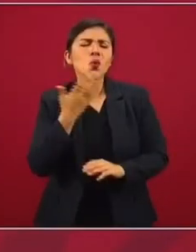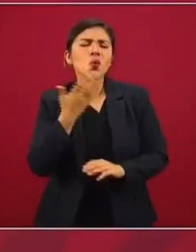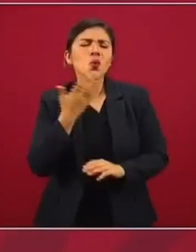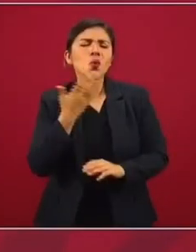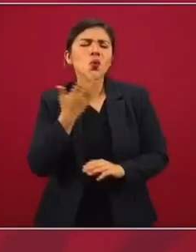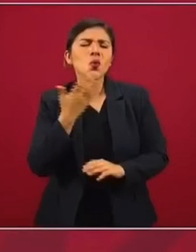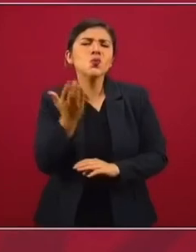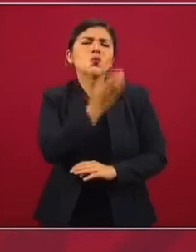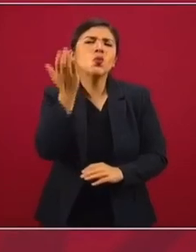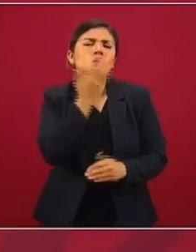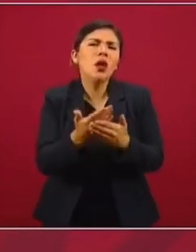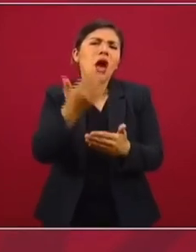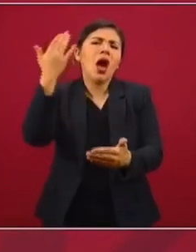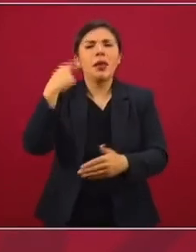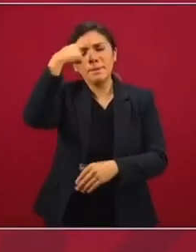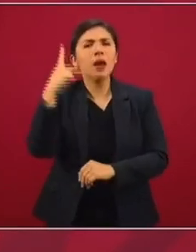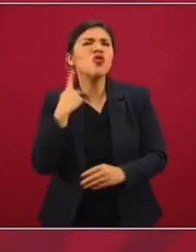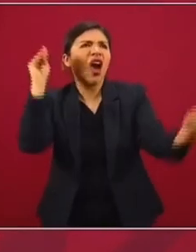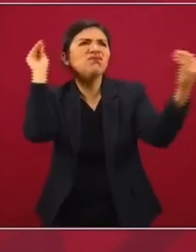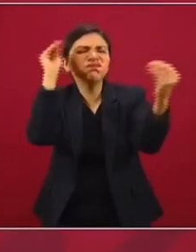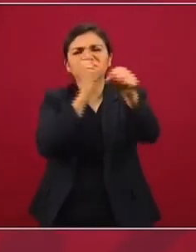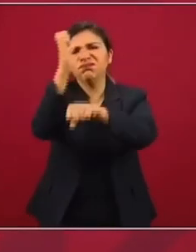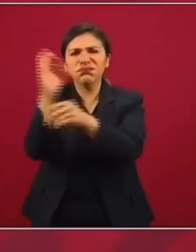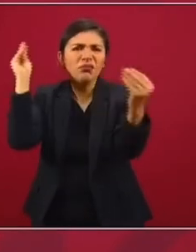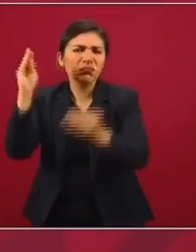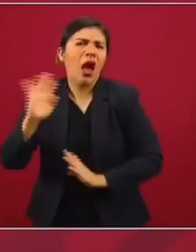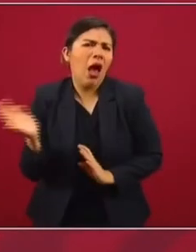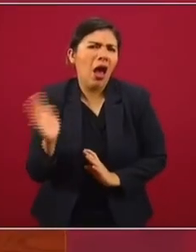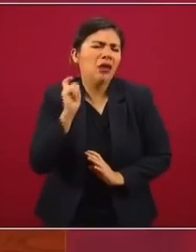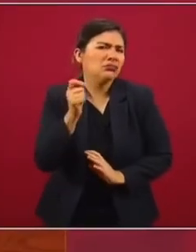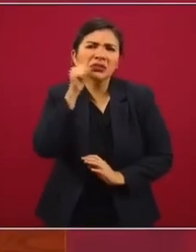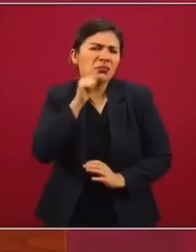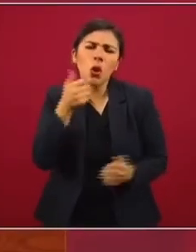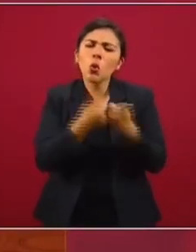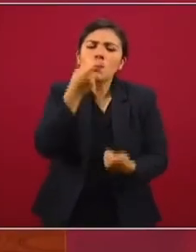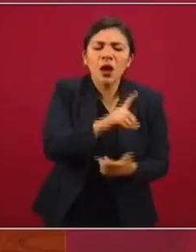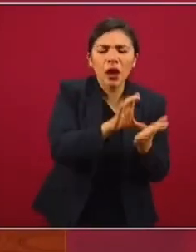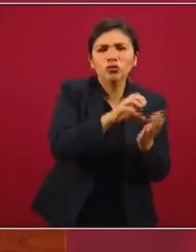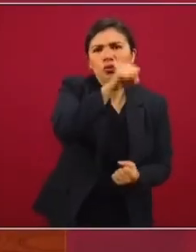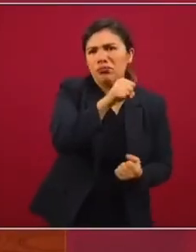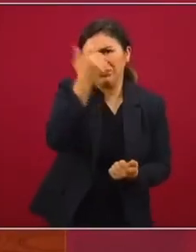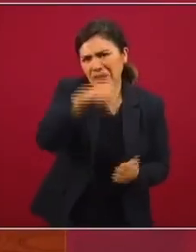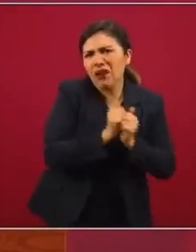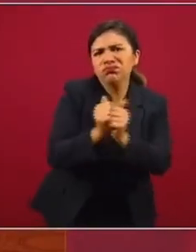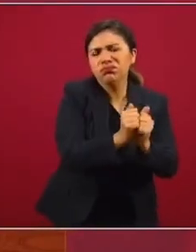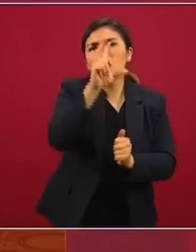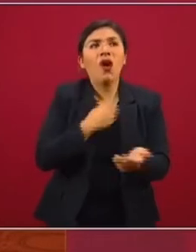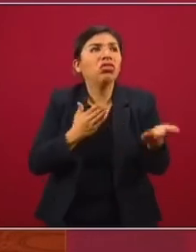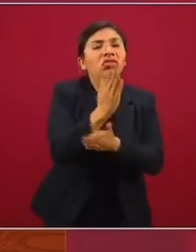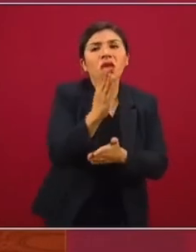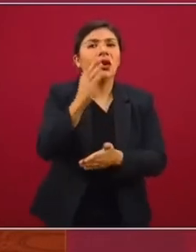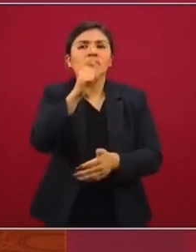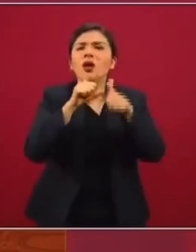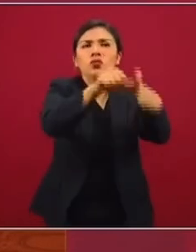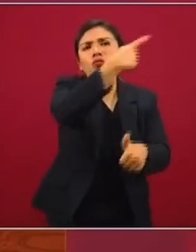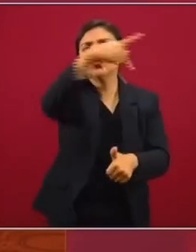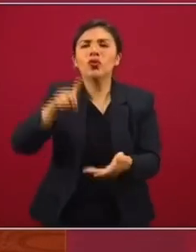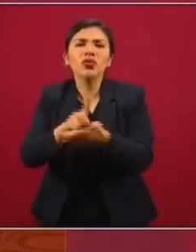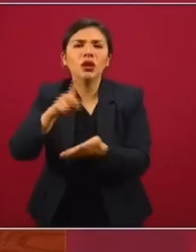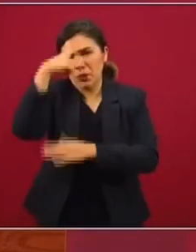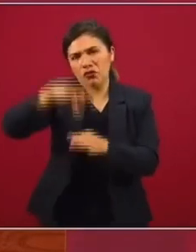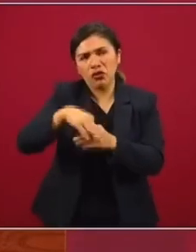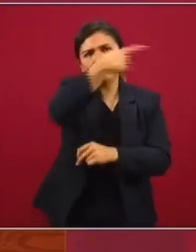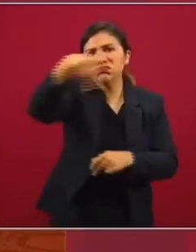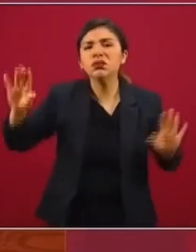una tradición en política exterior apegada a la constitución nuestra, de no intervención, de autodeterminación de los pueblos,